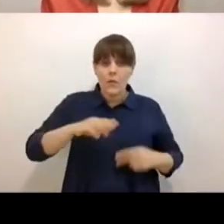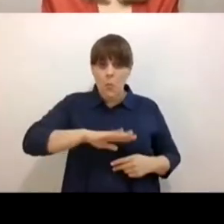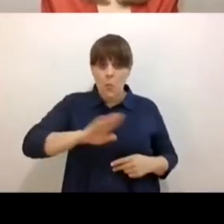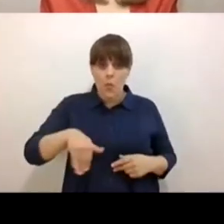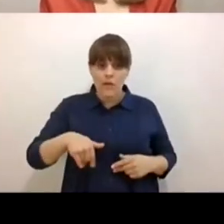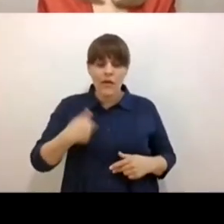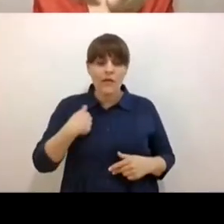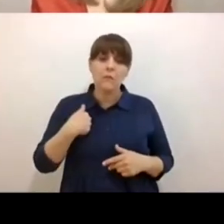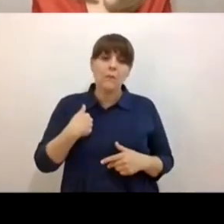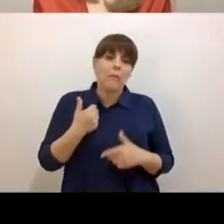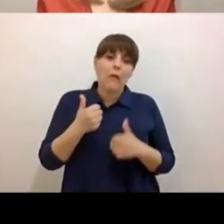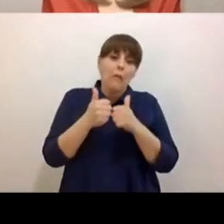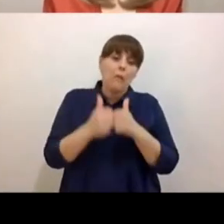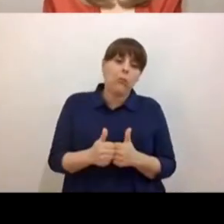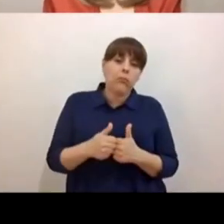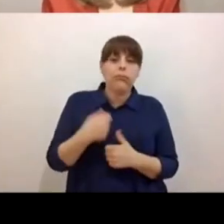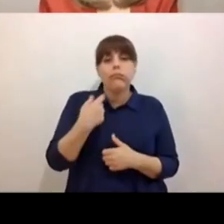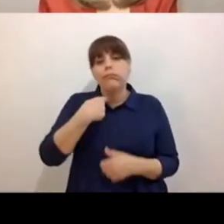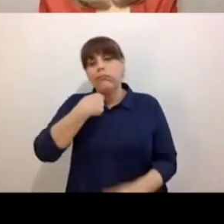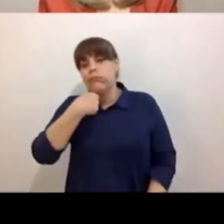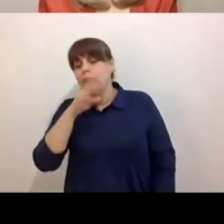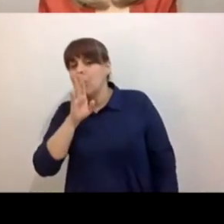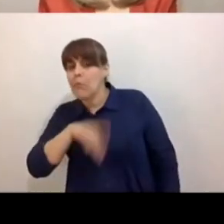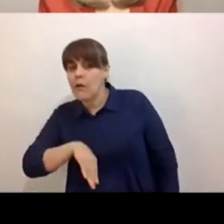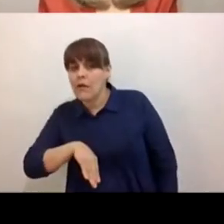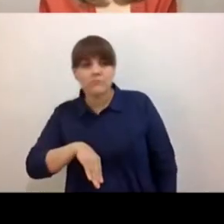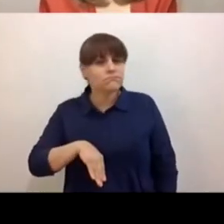impactante y traumático el no poderla acomodar.